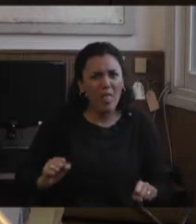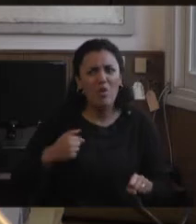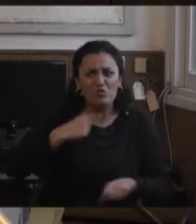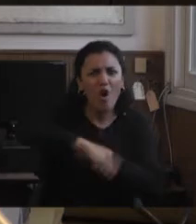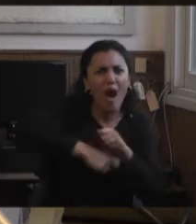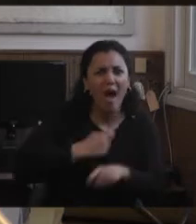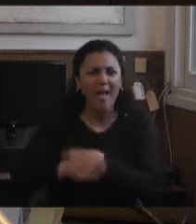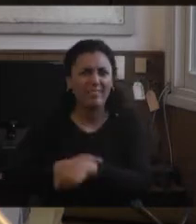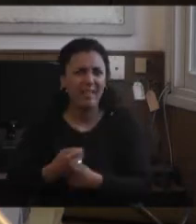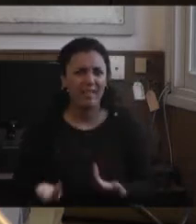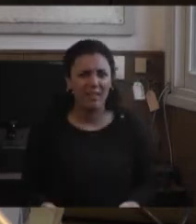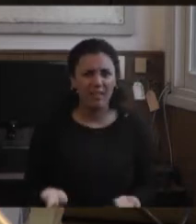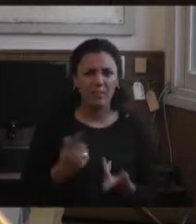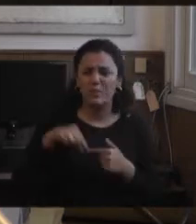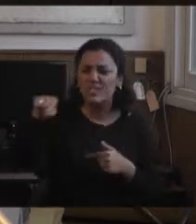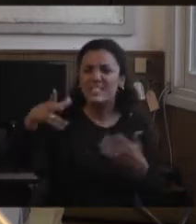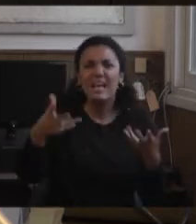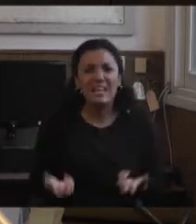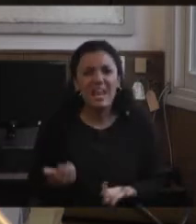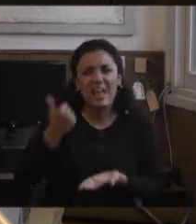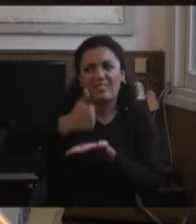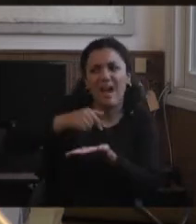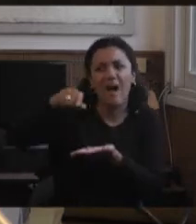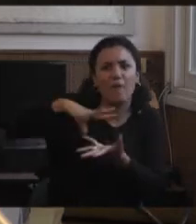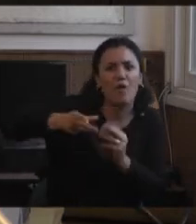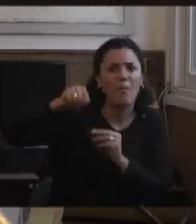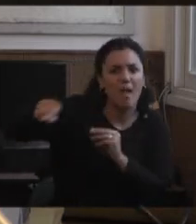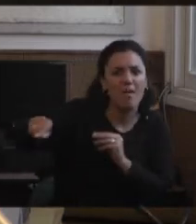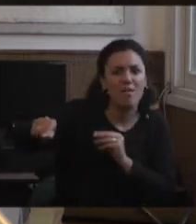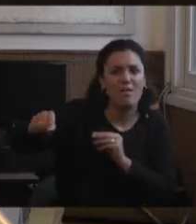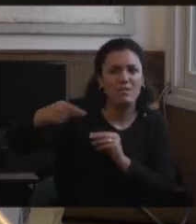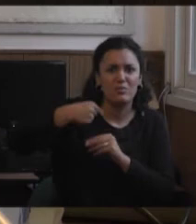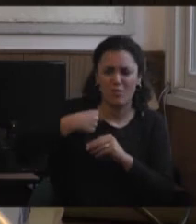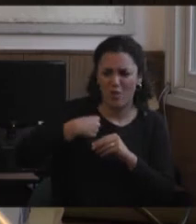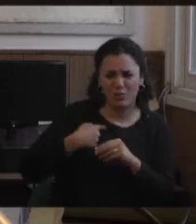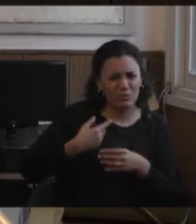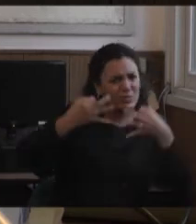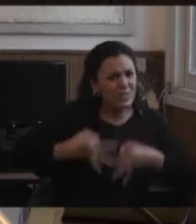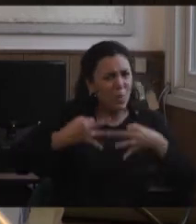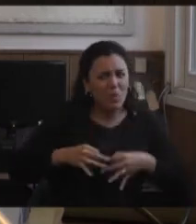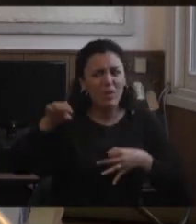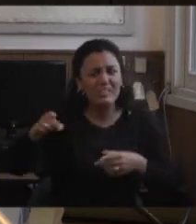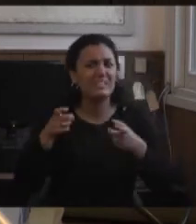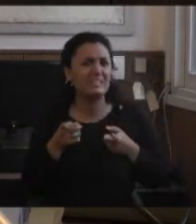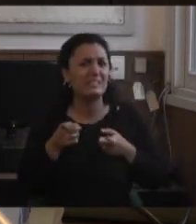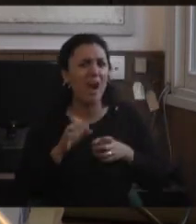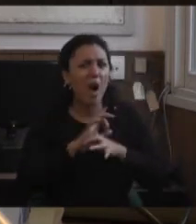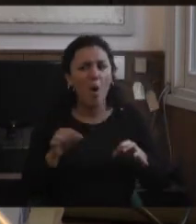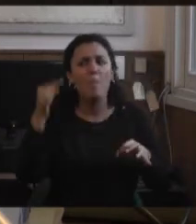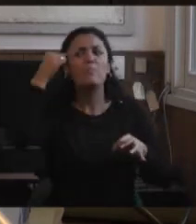siempre, después que hago alguna supuesta afirmación, refutármela, diciéndole, pero esto estoy seguro capaz que piensa otra cosa.